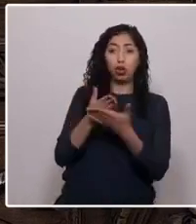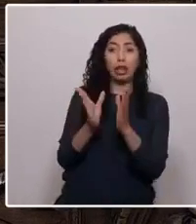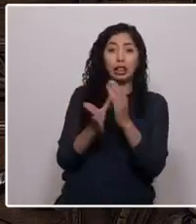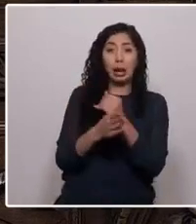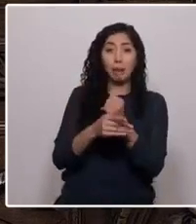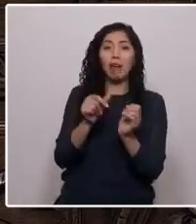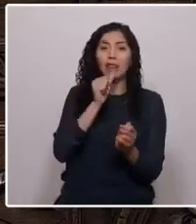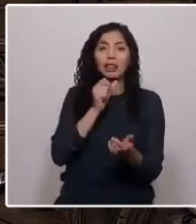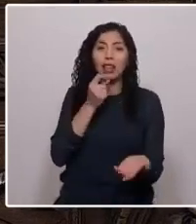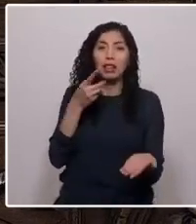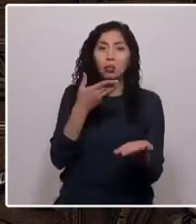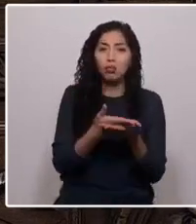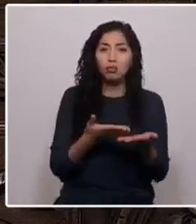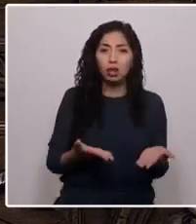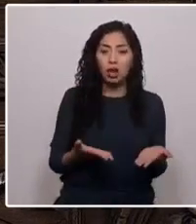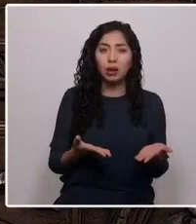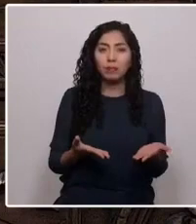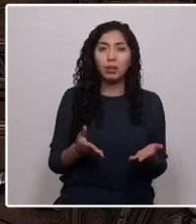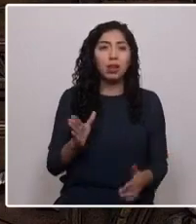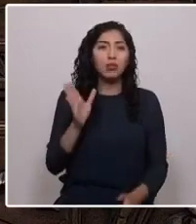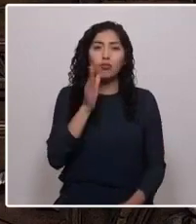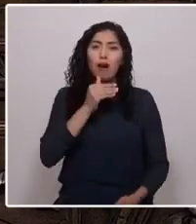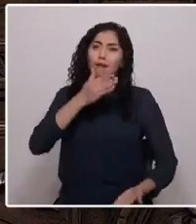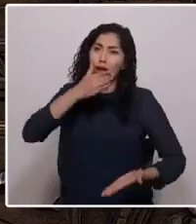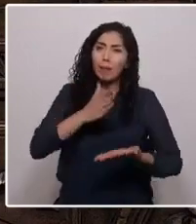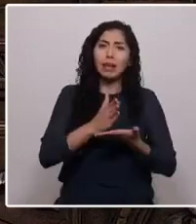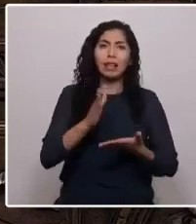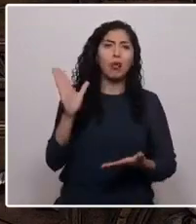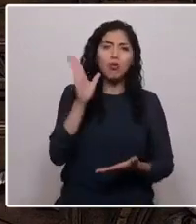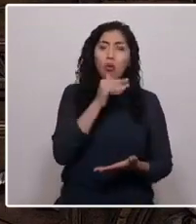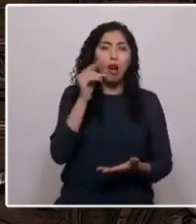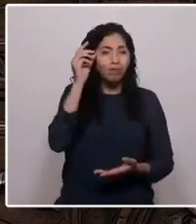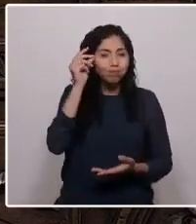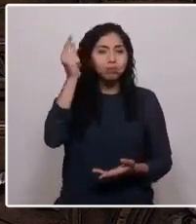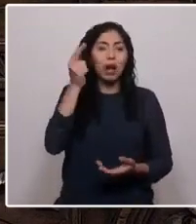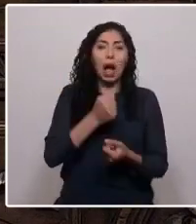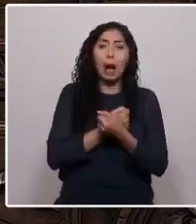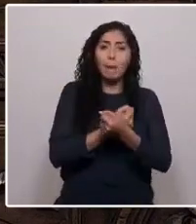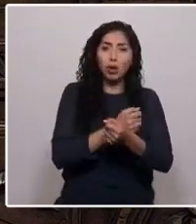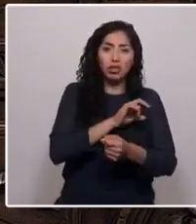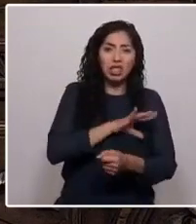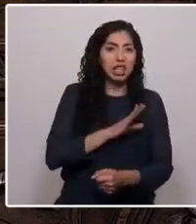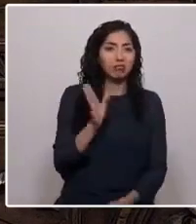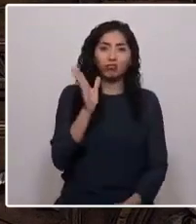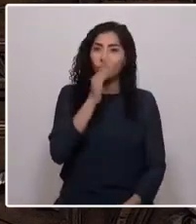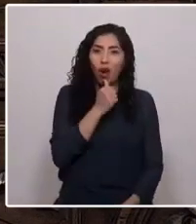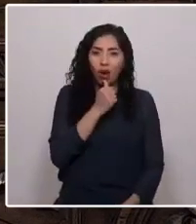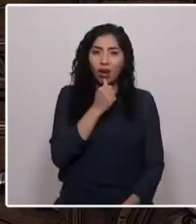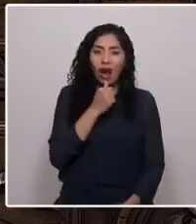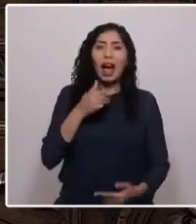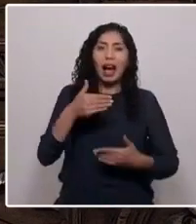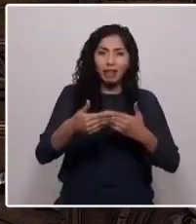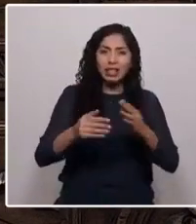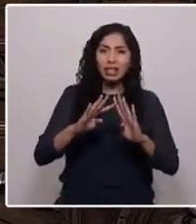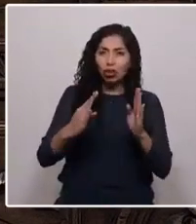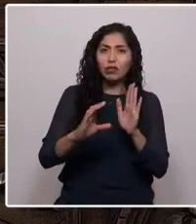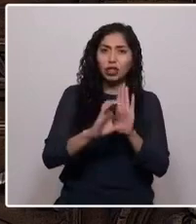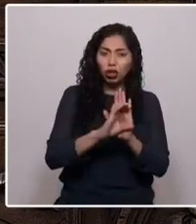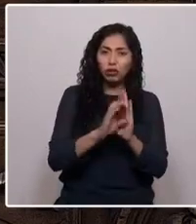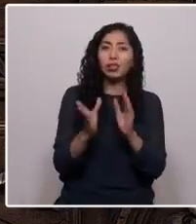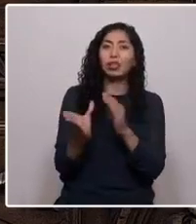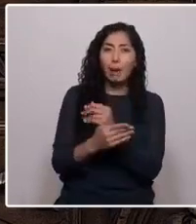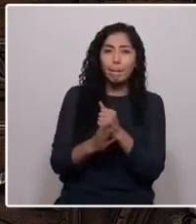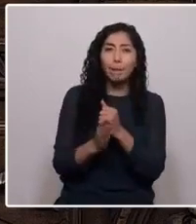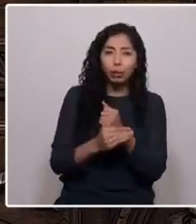firmeza, carentes de ideales y carentes de amor por Chile. Avanza una convención tramposa que desprecia nuestra